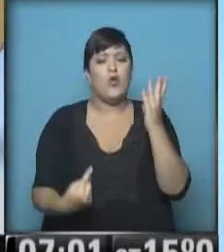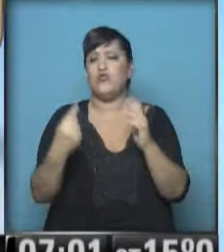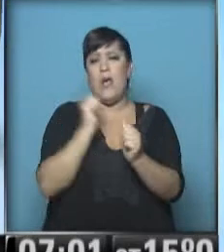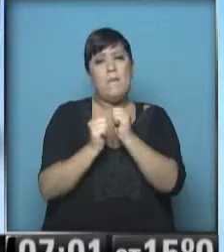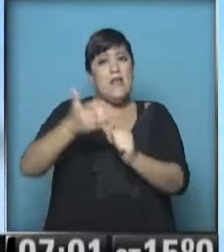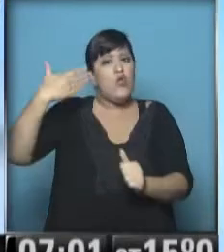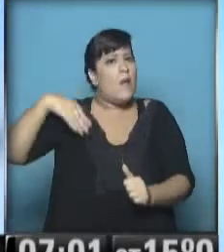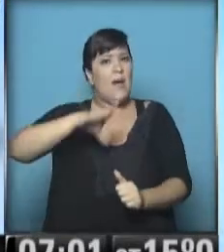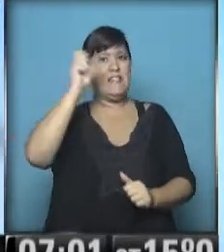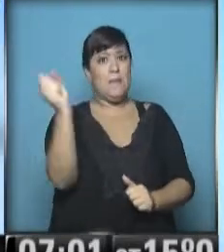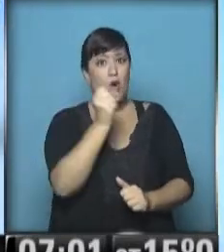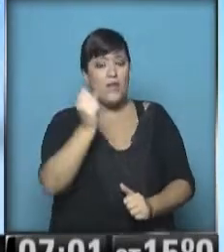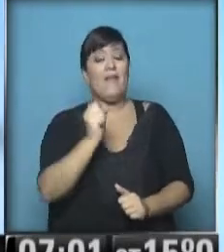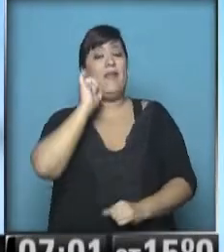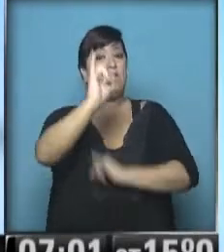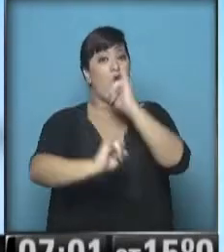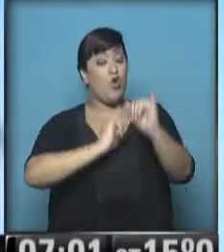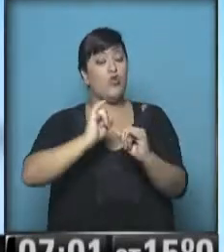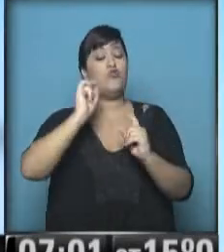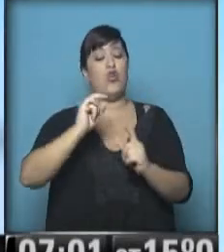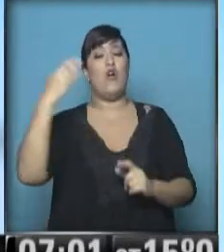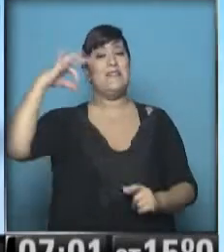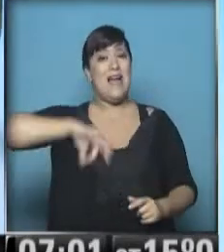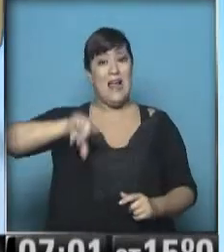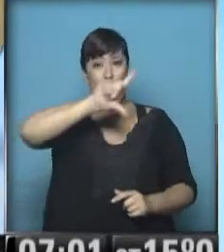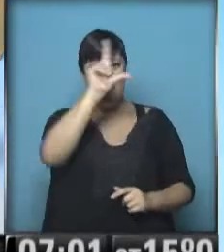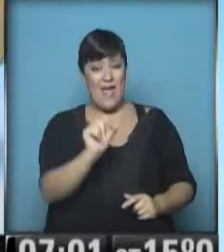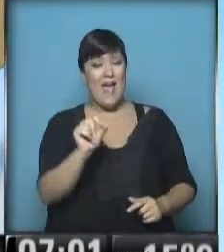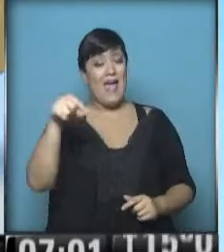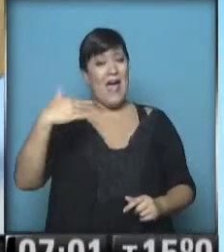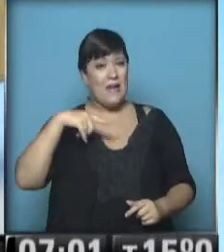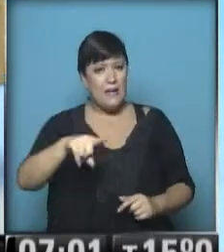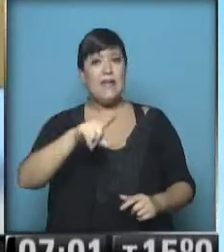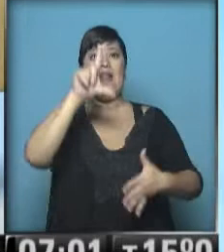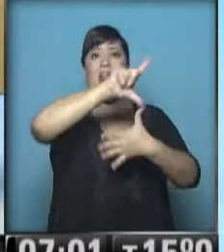Destacó y recordó que los salarios del país son los mejores de toda Latinoamérica.